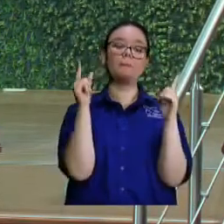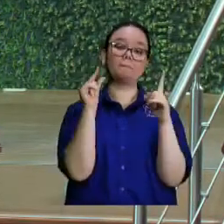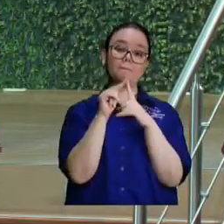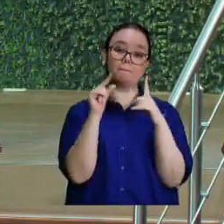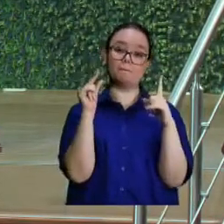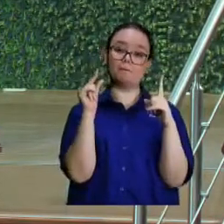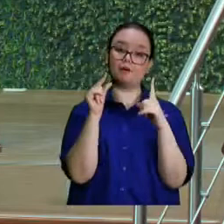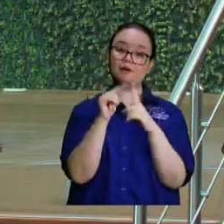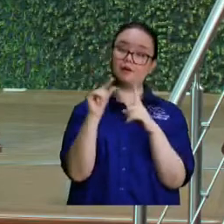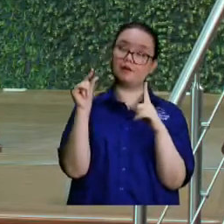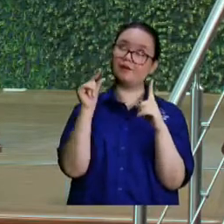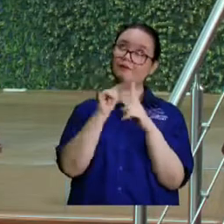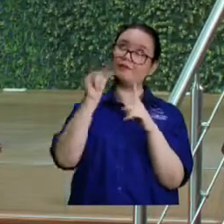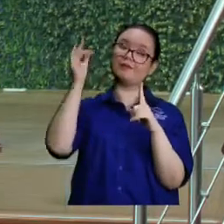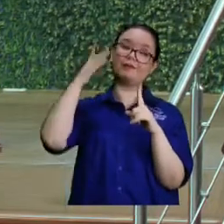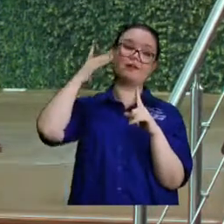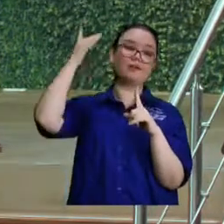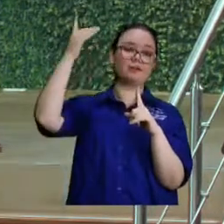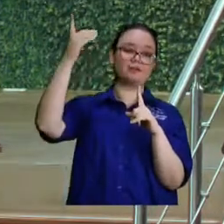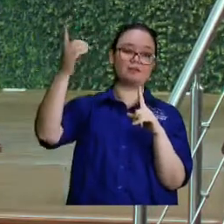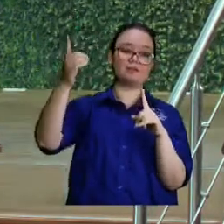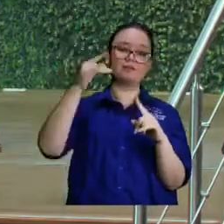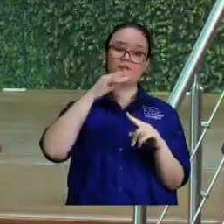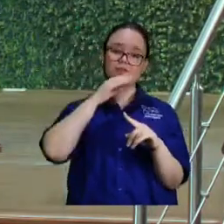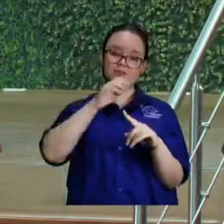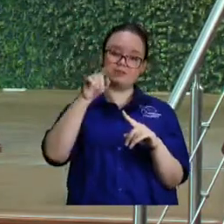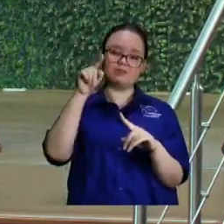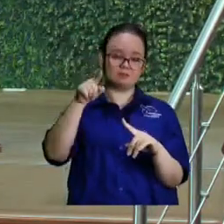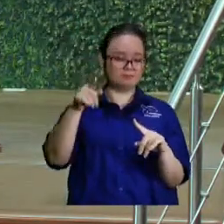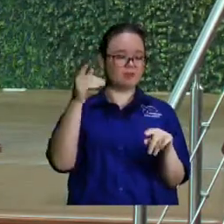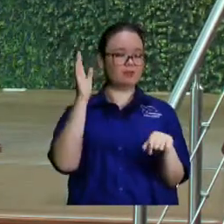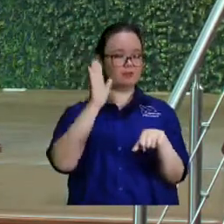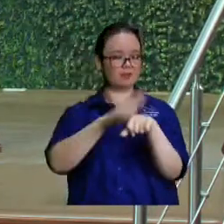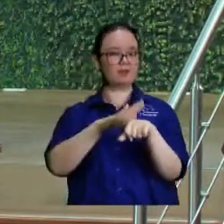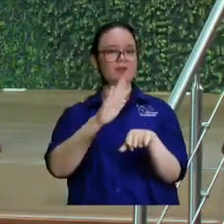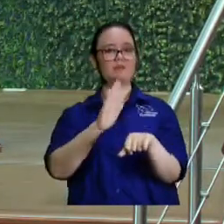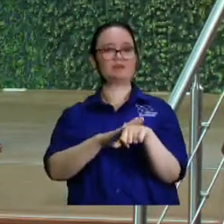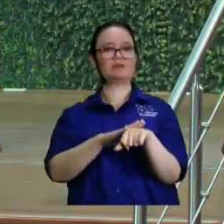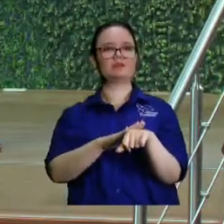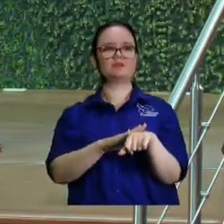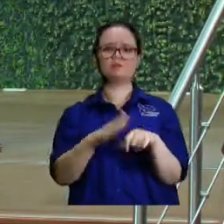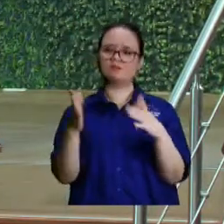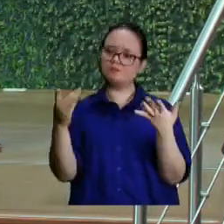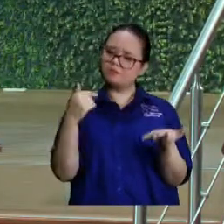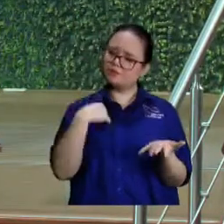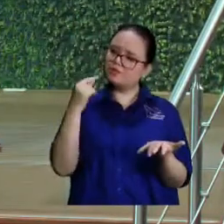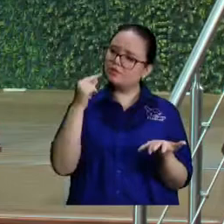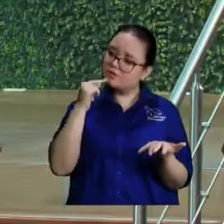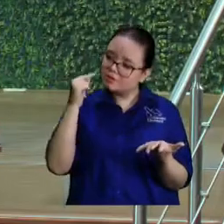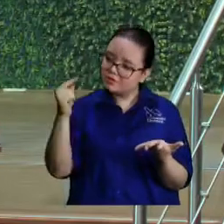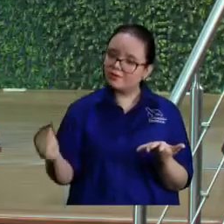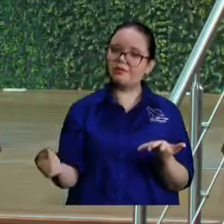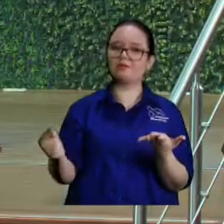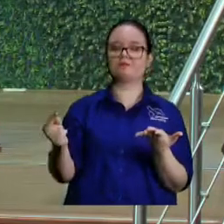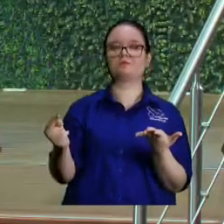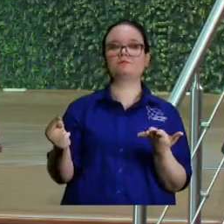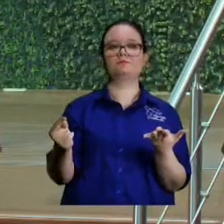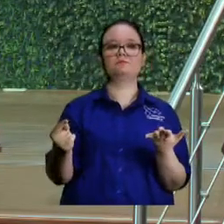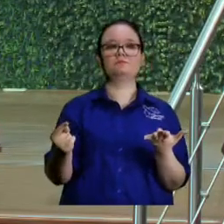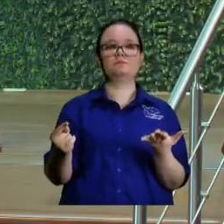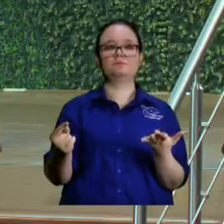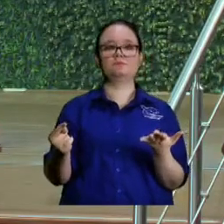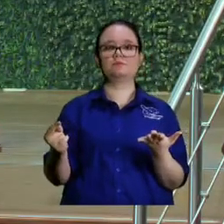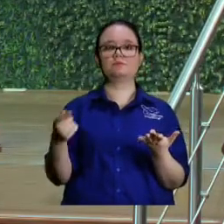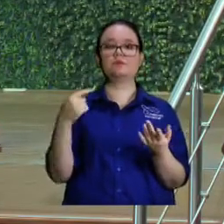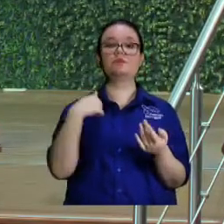los va a condenar porque el Señor le va a decir al final del tiempo pero si te lo dije yo no sabía Señor lo que pasa que